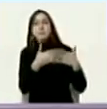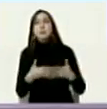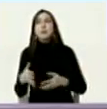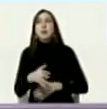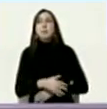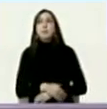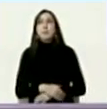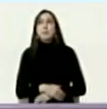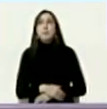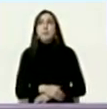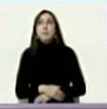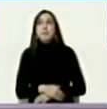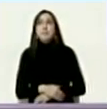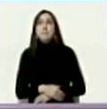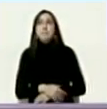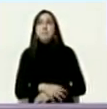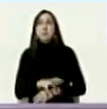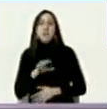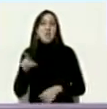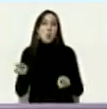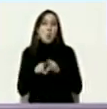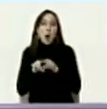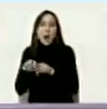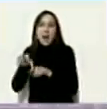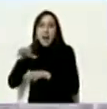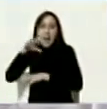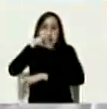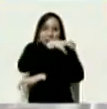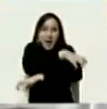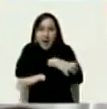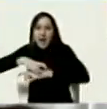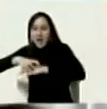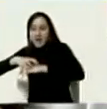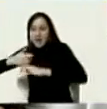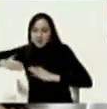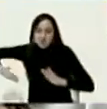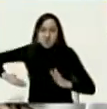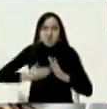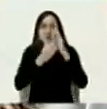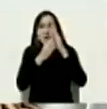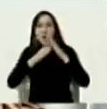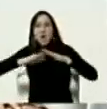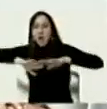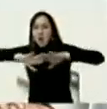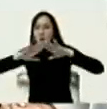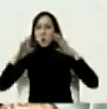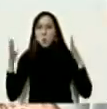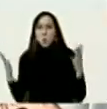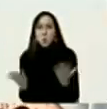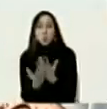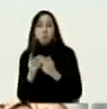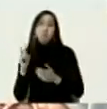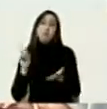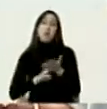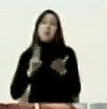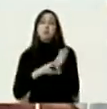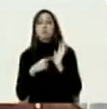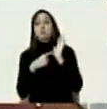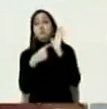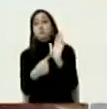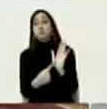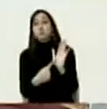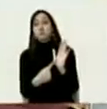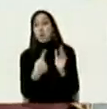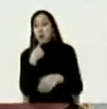con sus garras para gobernar dominar al mundo someter al mundo saquear al mundo esa es la verdad hoy eso se